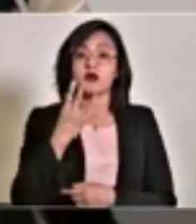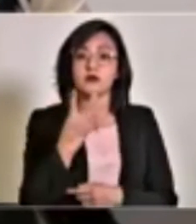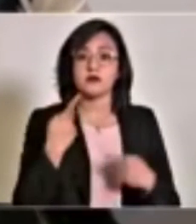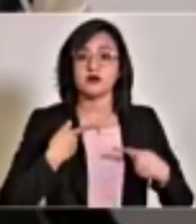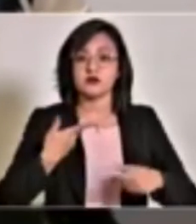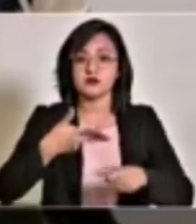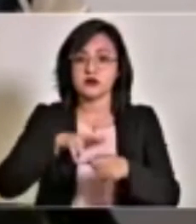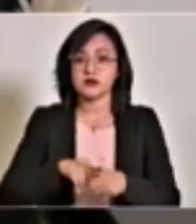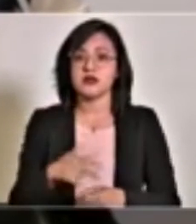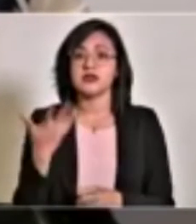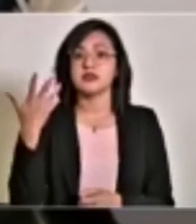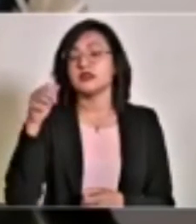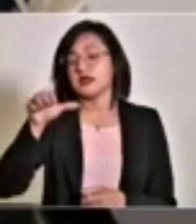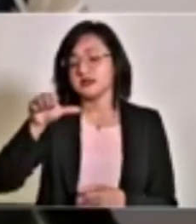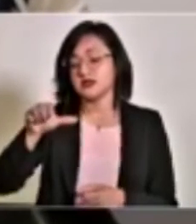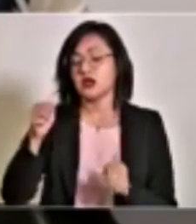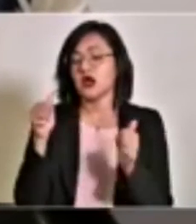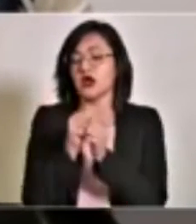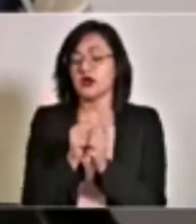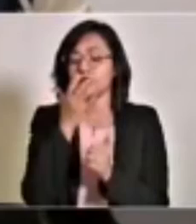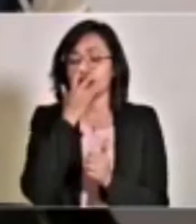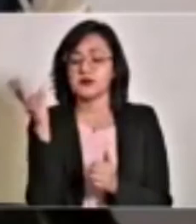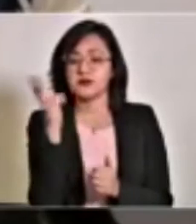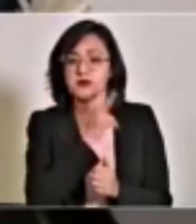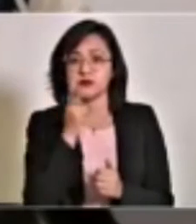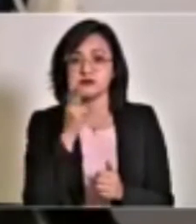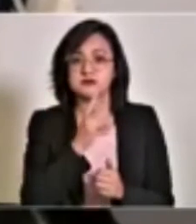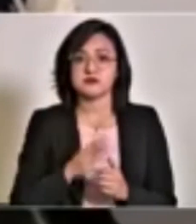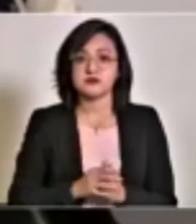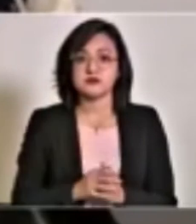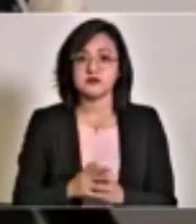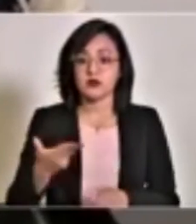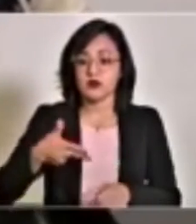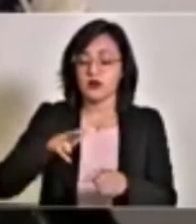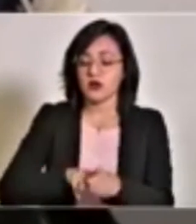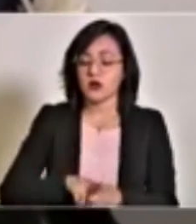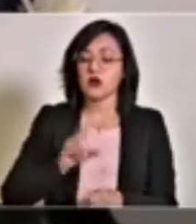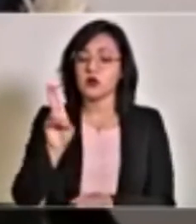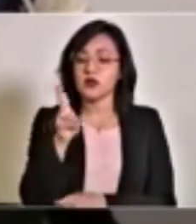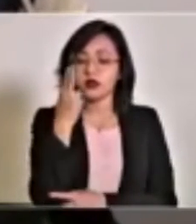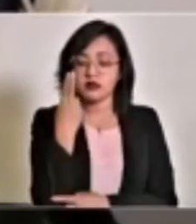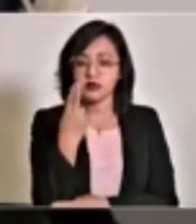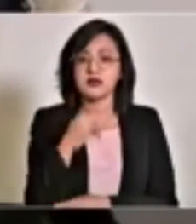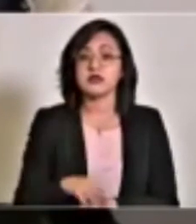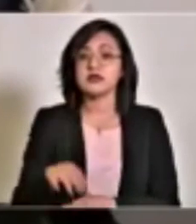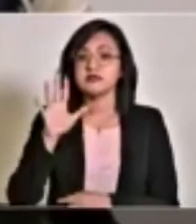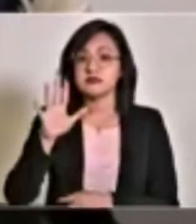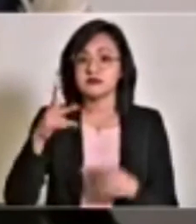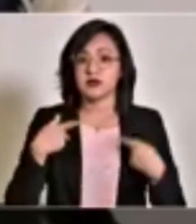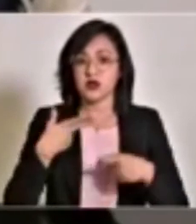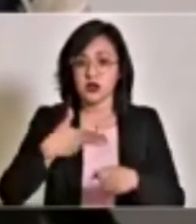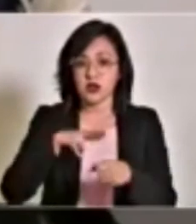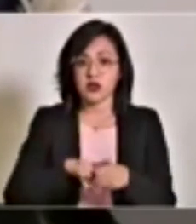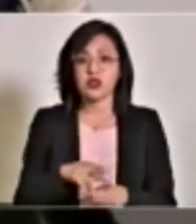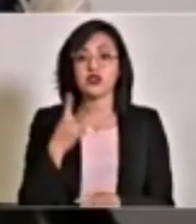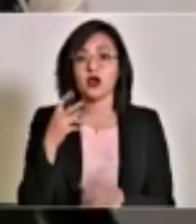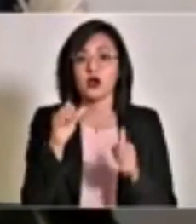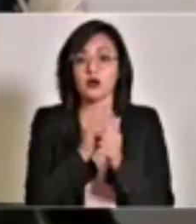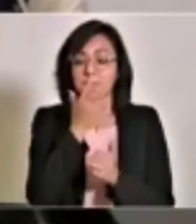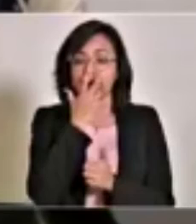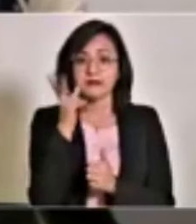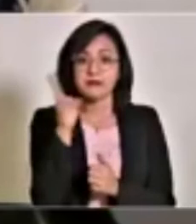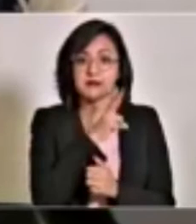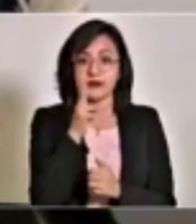pacientes y 16 con ventilación mecánica. El Hospital Universitario, 5 pacientes y 2 con